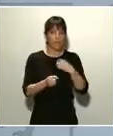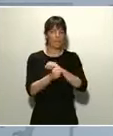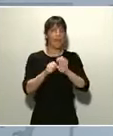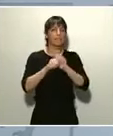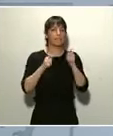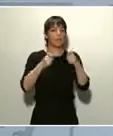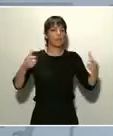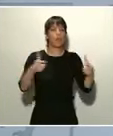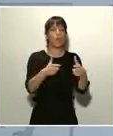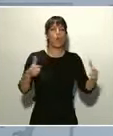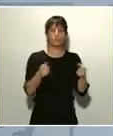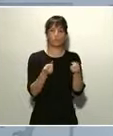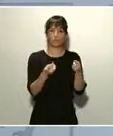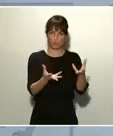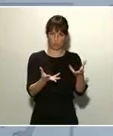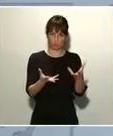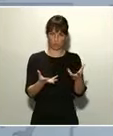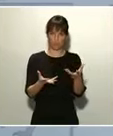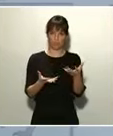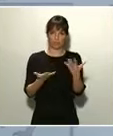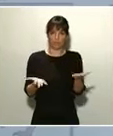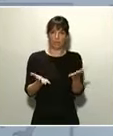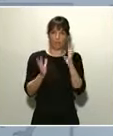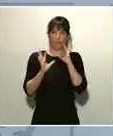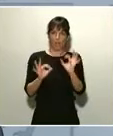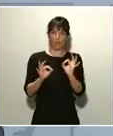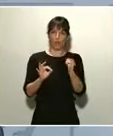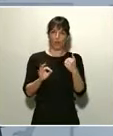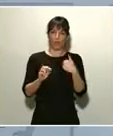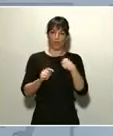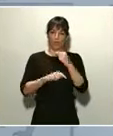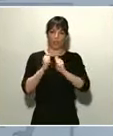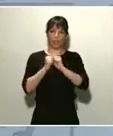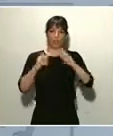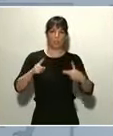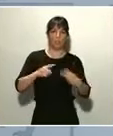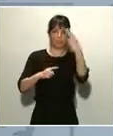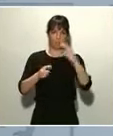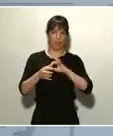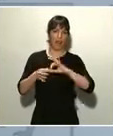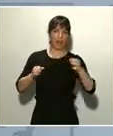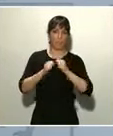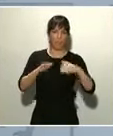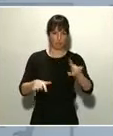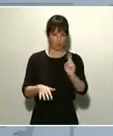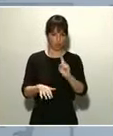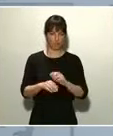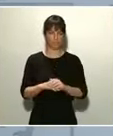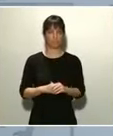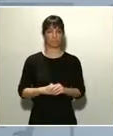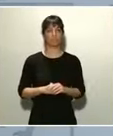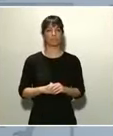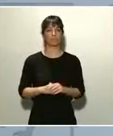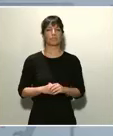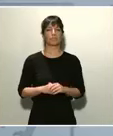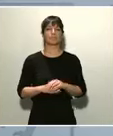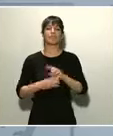país y aislar, lógicamente, y romper ese eslabón de la cadena. Finalmente, ¿cuánto tardará España con sus medidas?